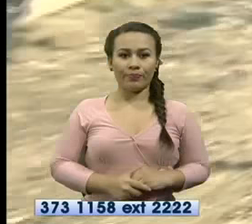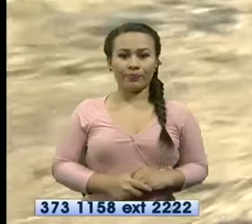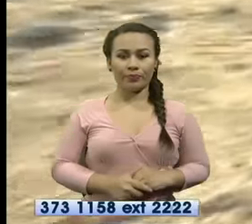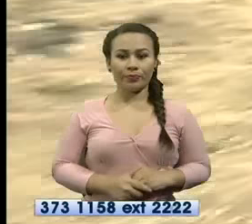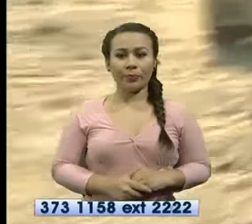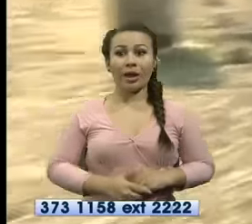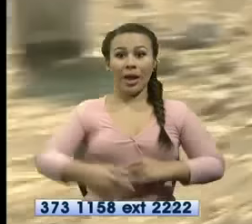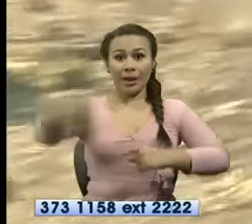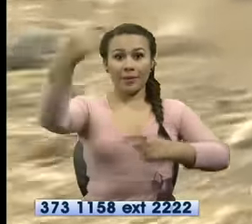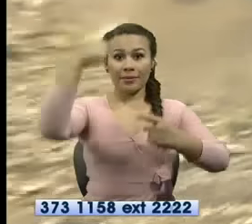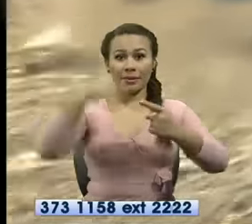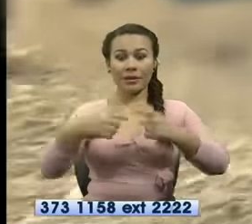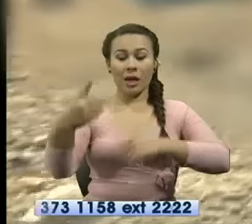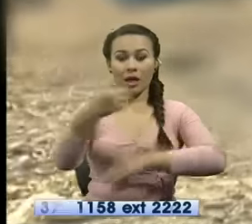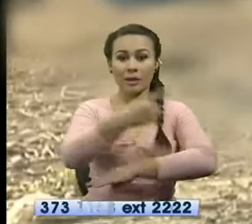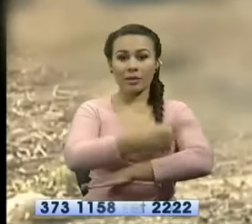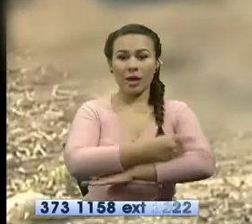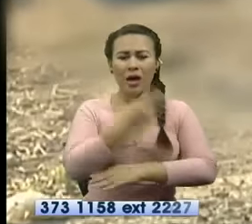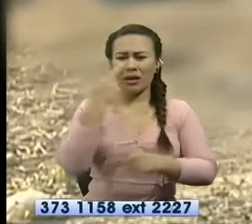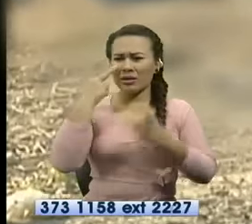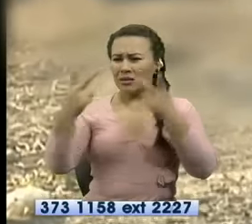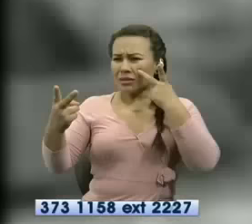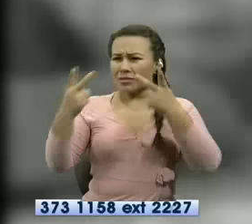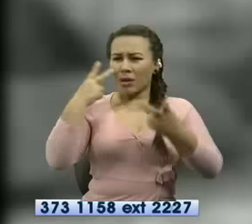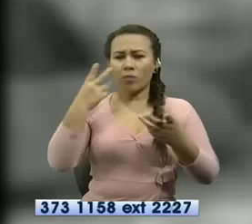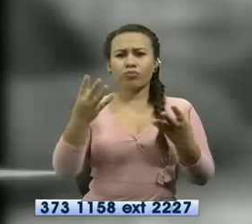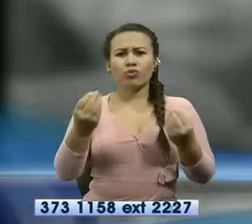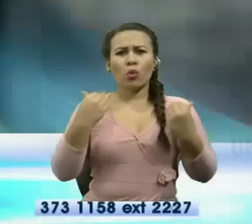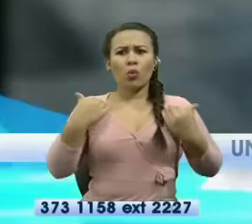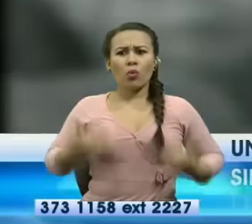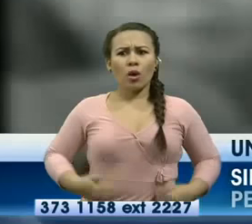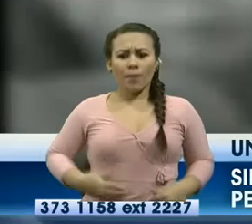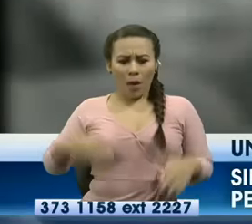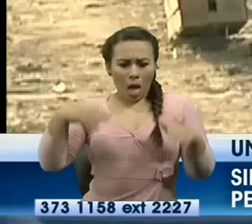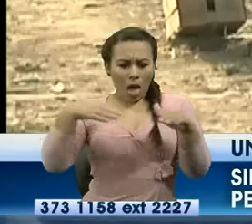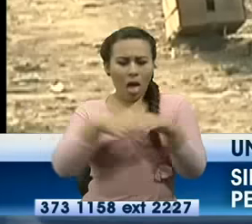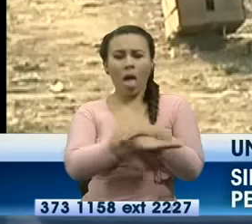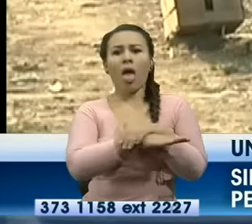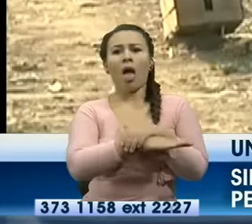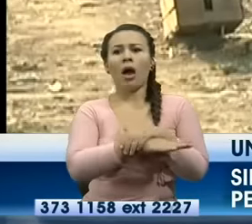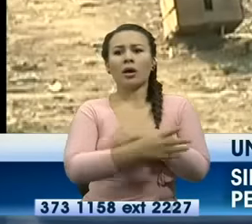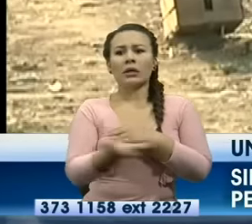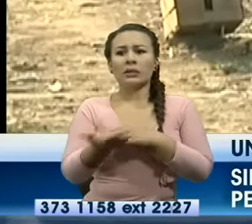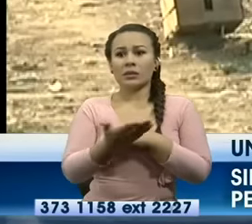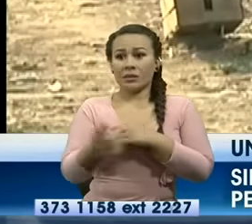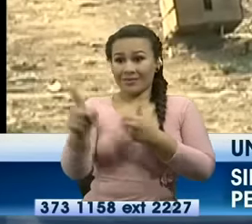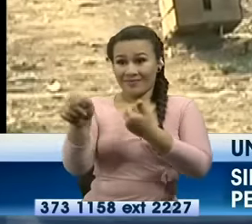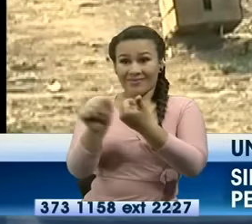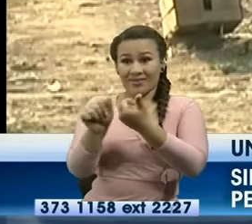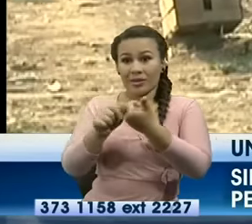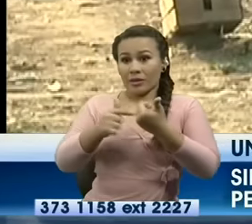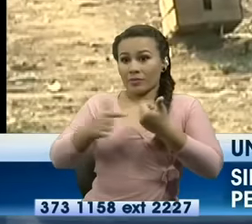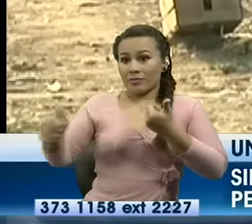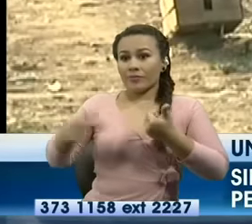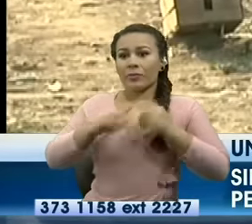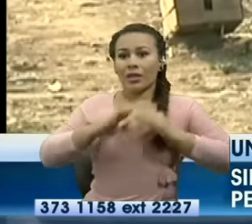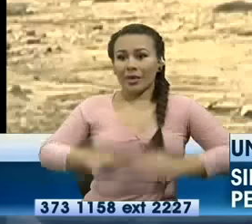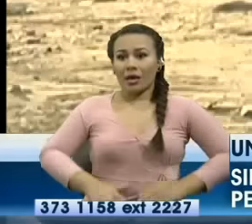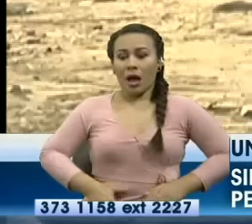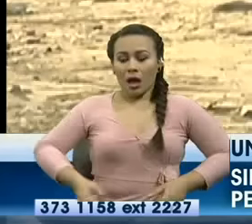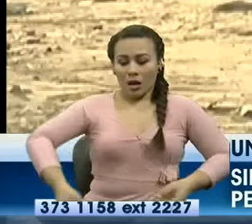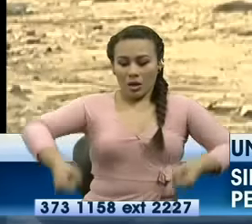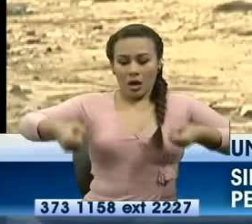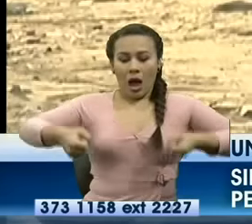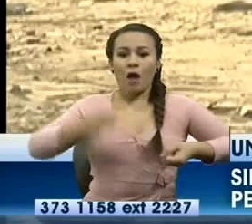con la llegada del día fue posible divisar la presencia del cuerpo tendido boca abajo mientras que a pocos centímetros descansaba la caja de